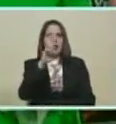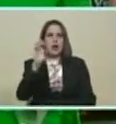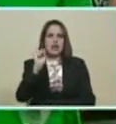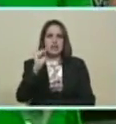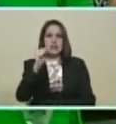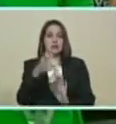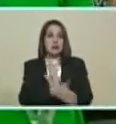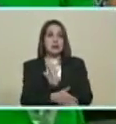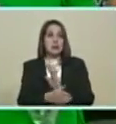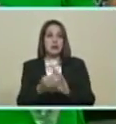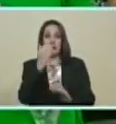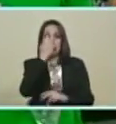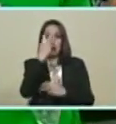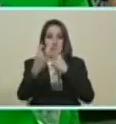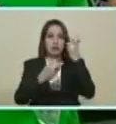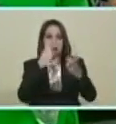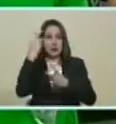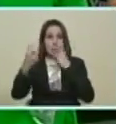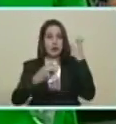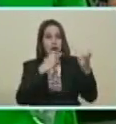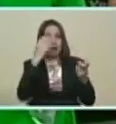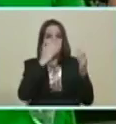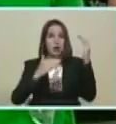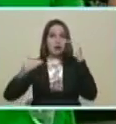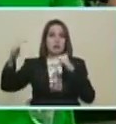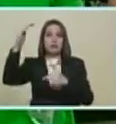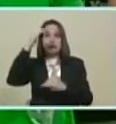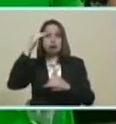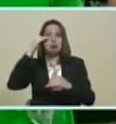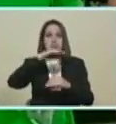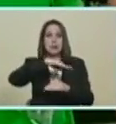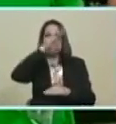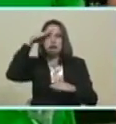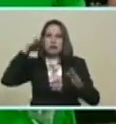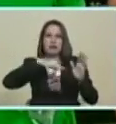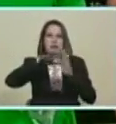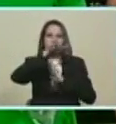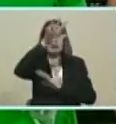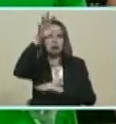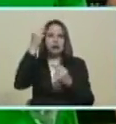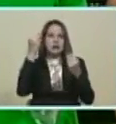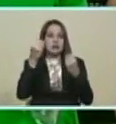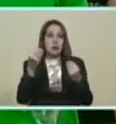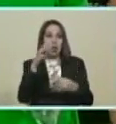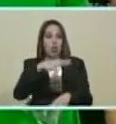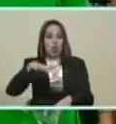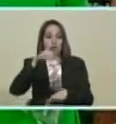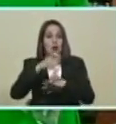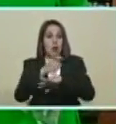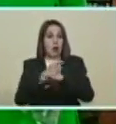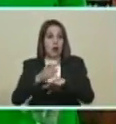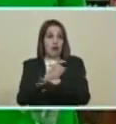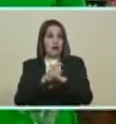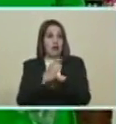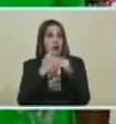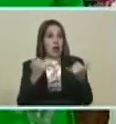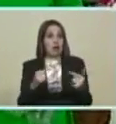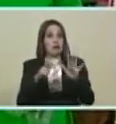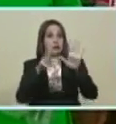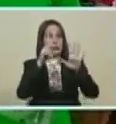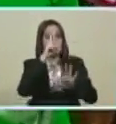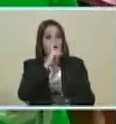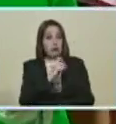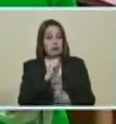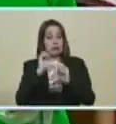Y sobre todo Visitando las parroquias De la zona alta De la zona rural Donde El gobernador actual Que ha pasado 8 años